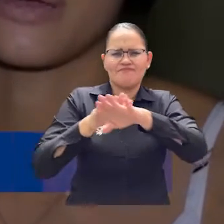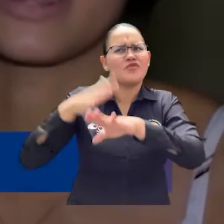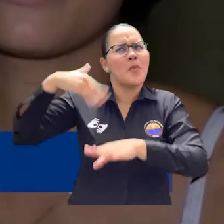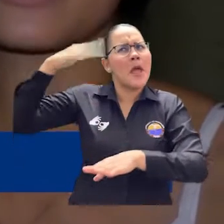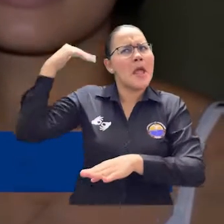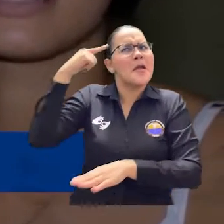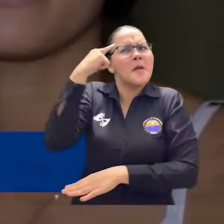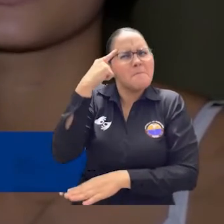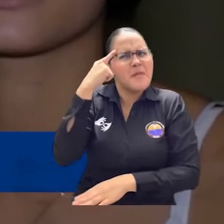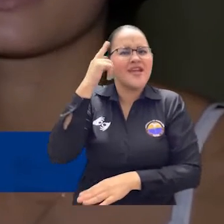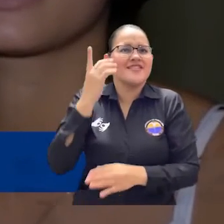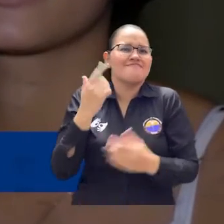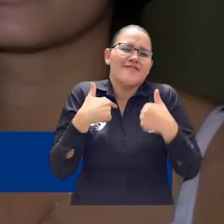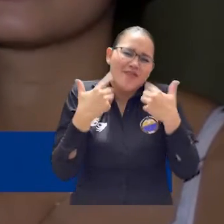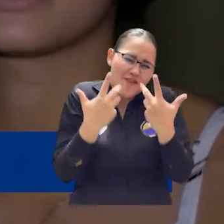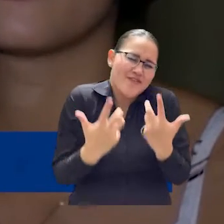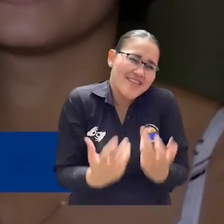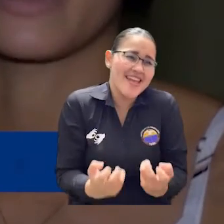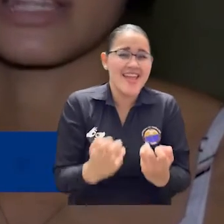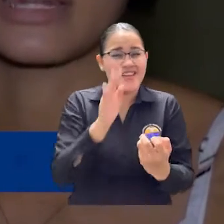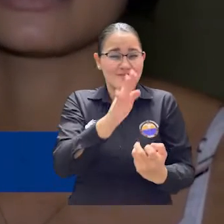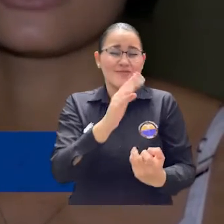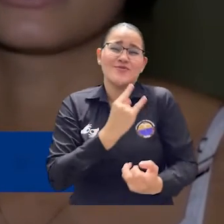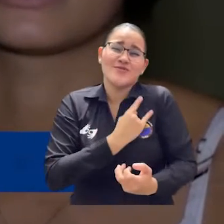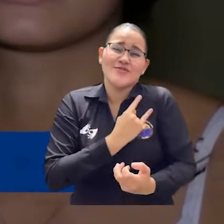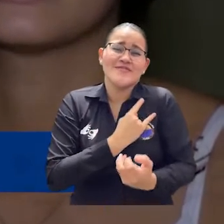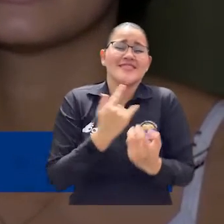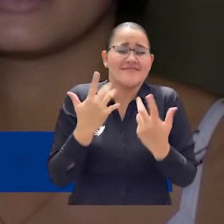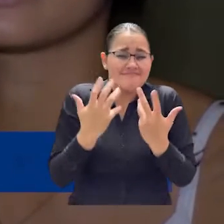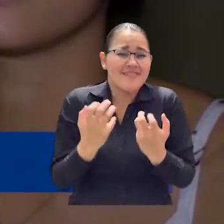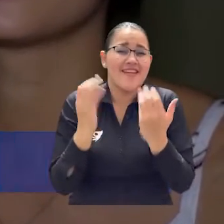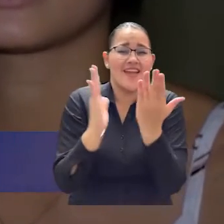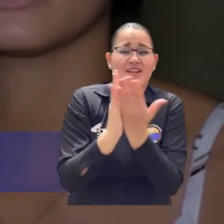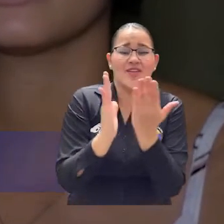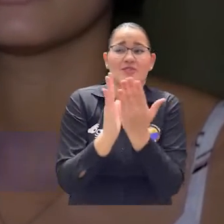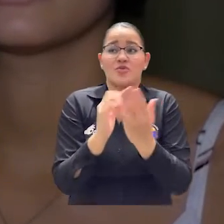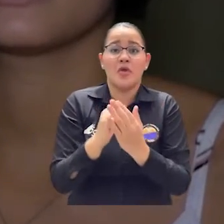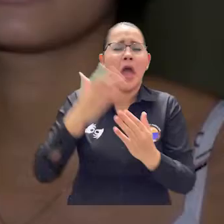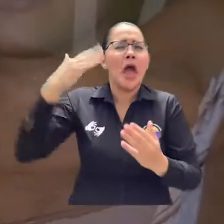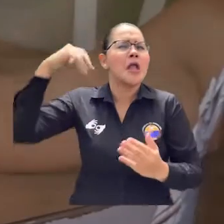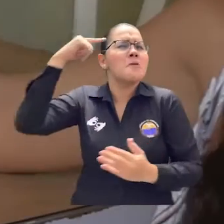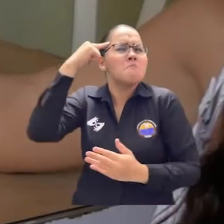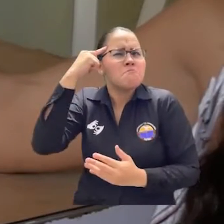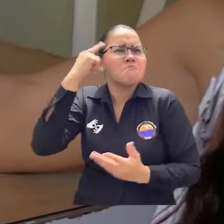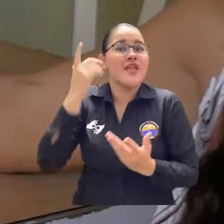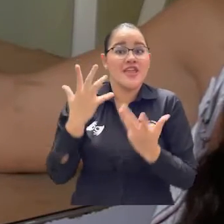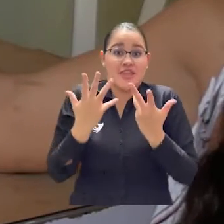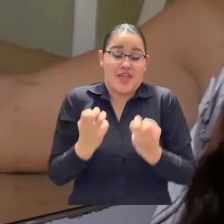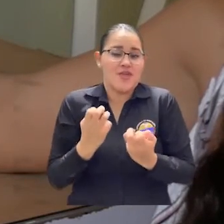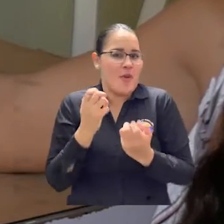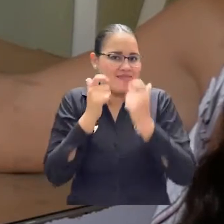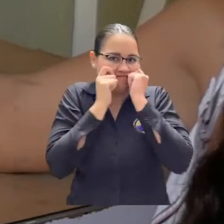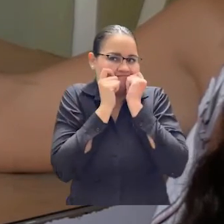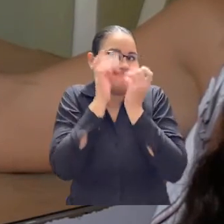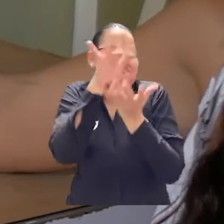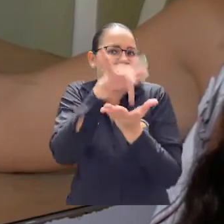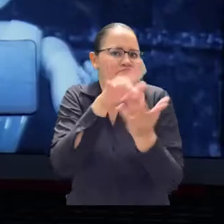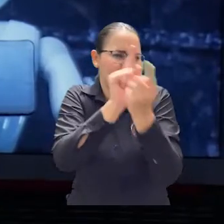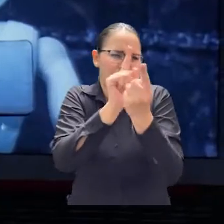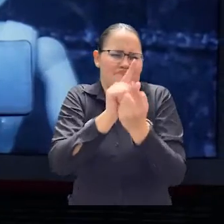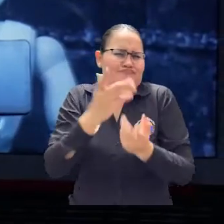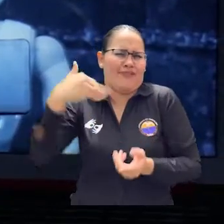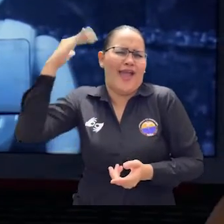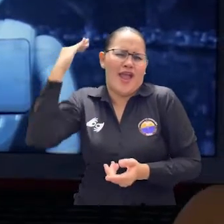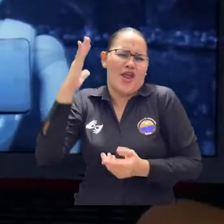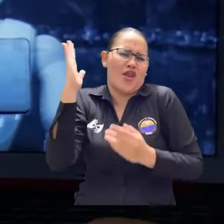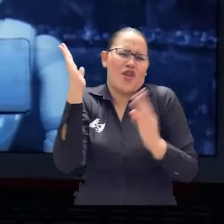imaginaba claramente presencial, mi sueño de entrar a la Universidad del Magdalena ha sido desde hace mucho ya y claro en ese entonces no había como el tema